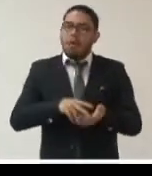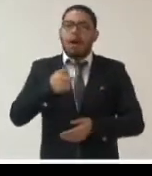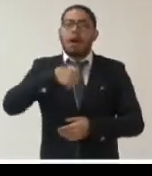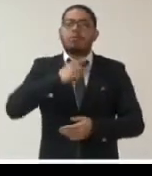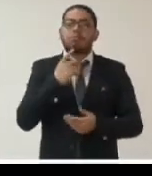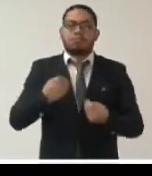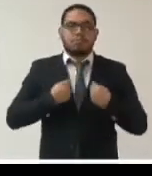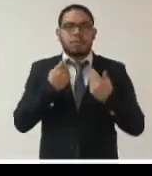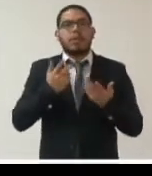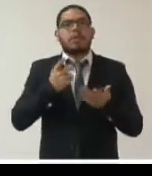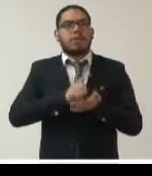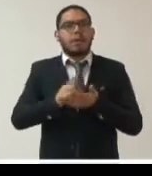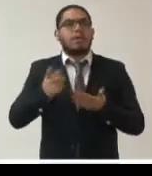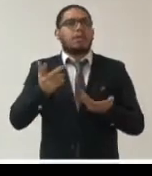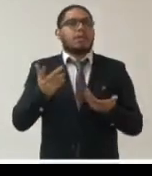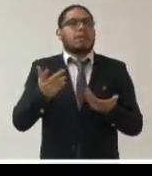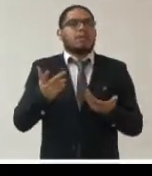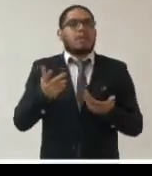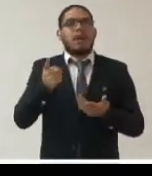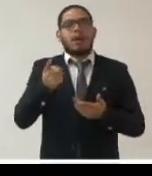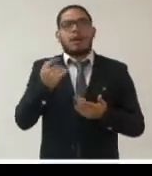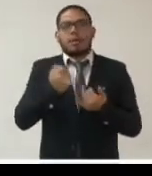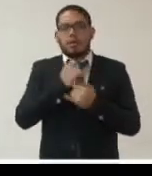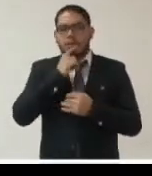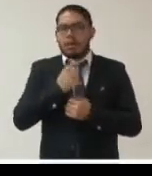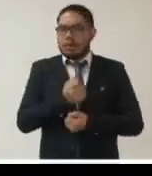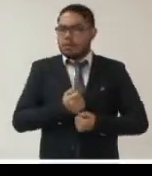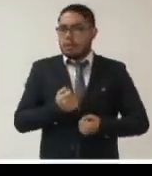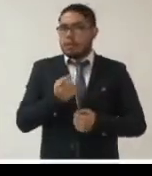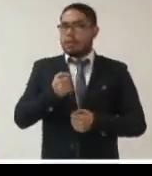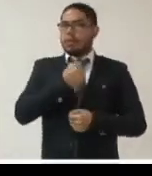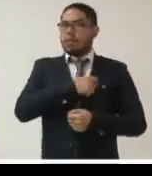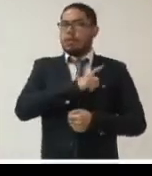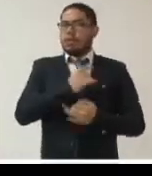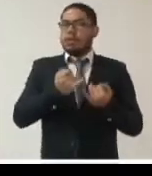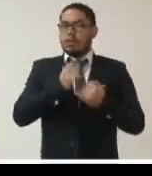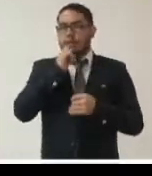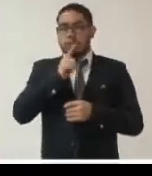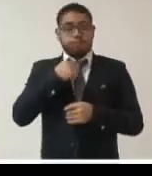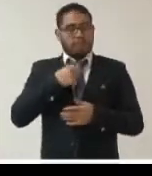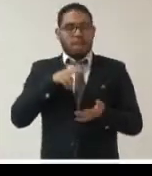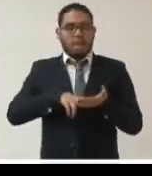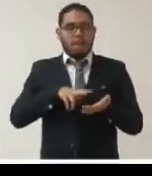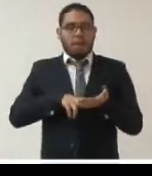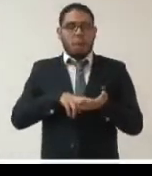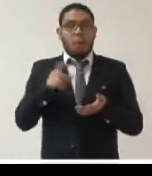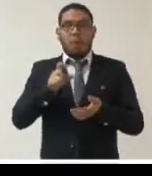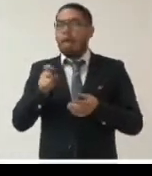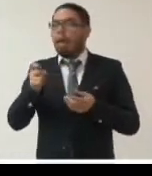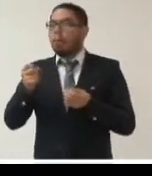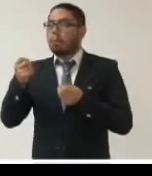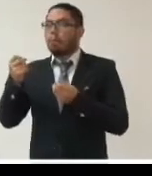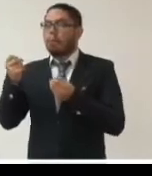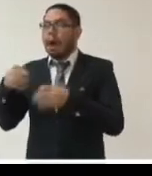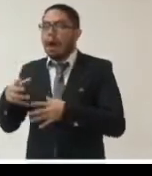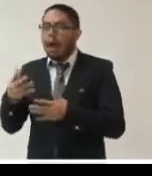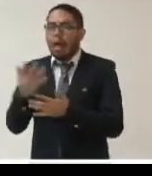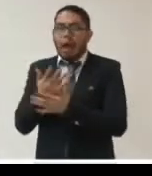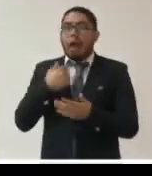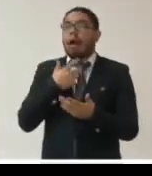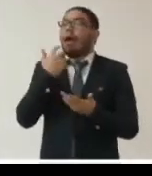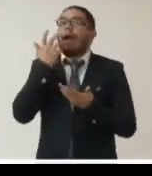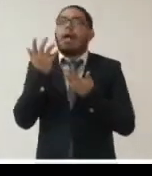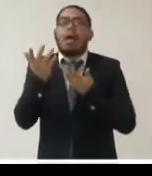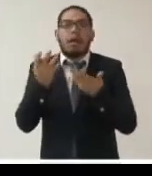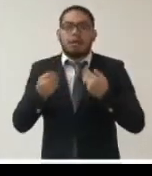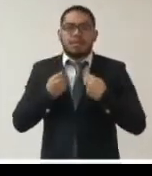que con el derecho fundamental a la privacidad pasa como con la salud no la valoramos hasta que la perdemos y desgraciadamente el COVID pues ha